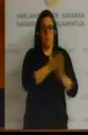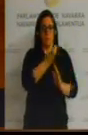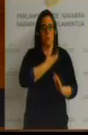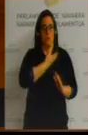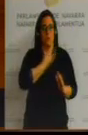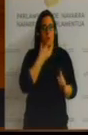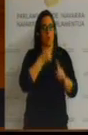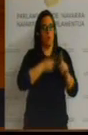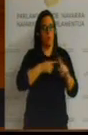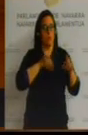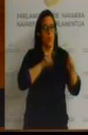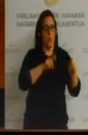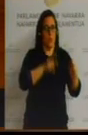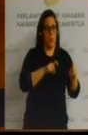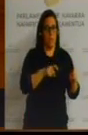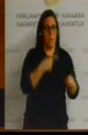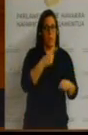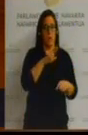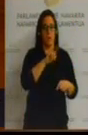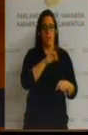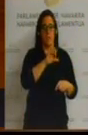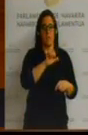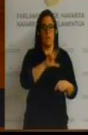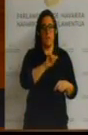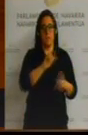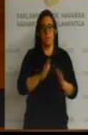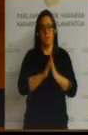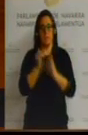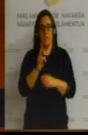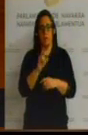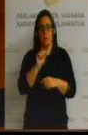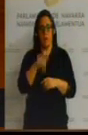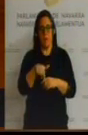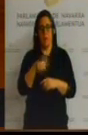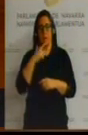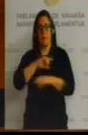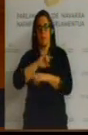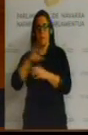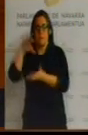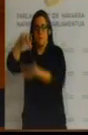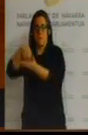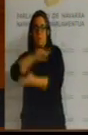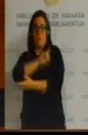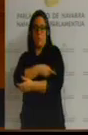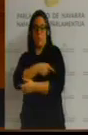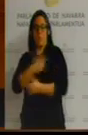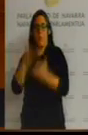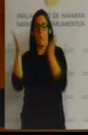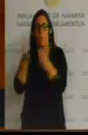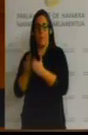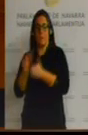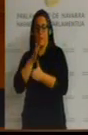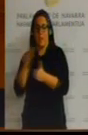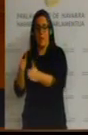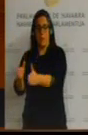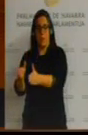educativo, que son el de Grisera y el de San Julián. Y el polideportivo Valle del Ebro, que es de propiedad del Gobierno de Navarra y